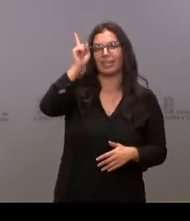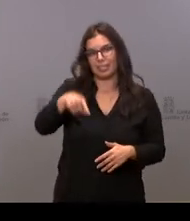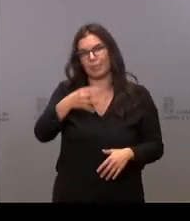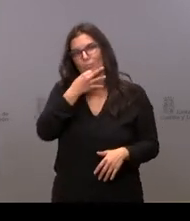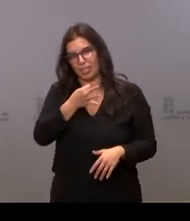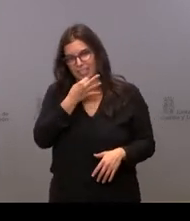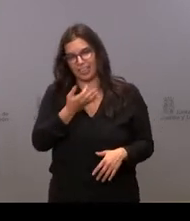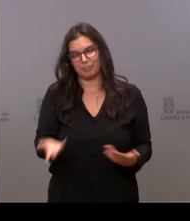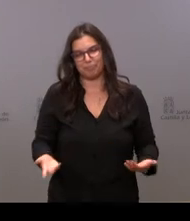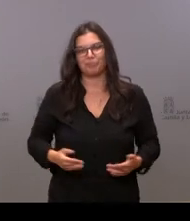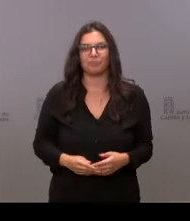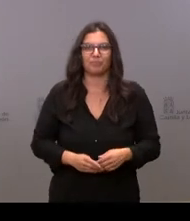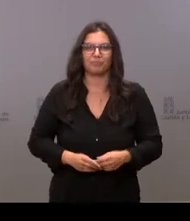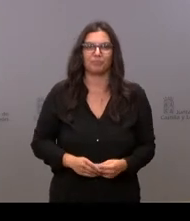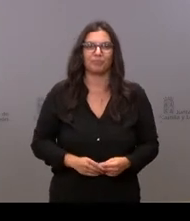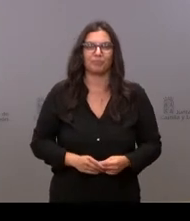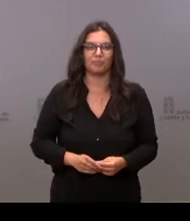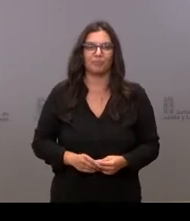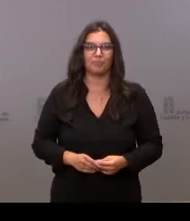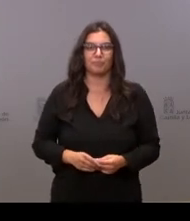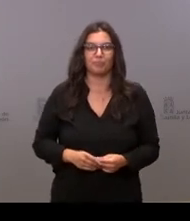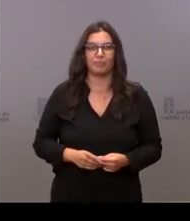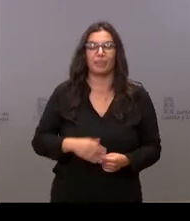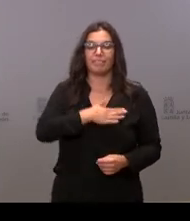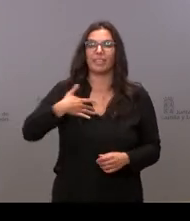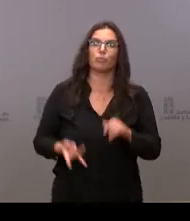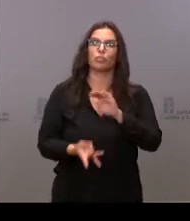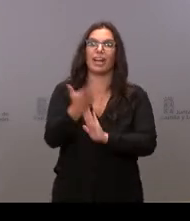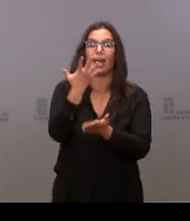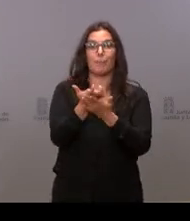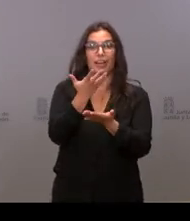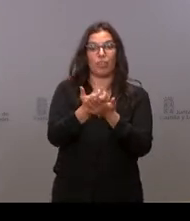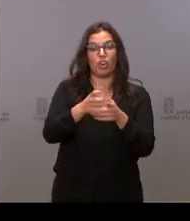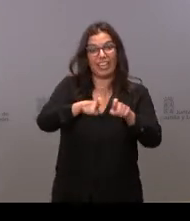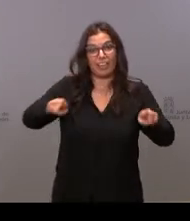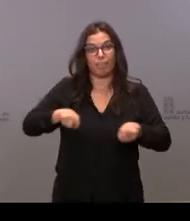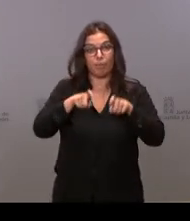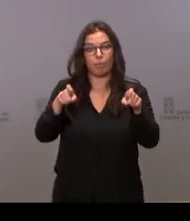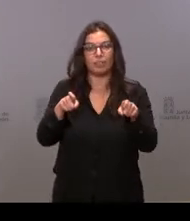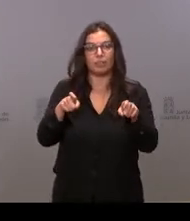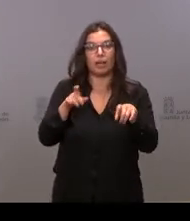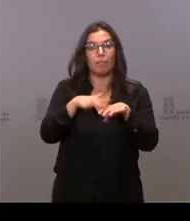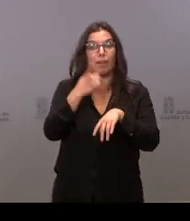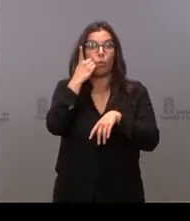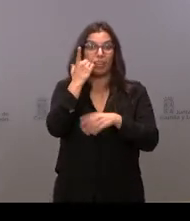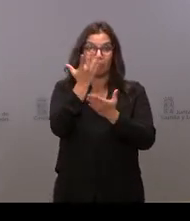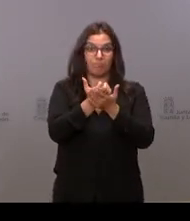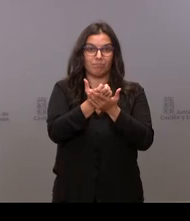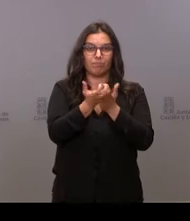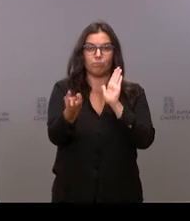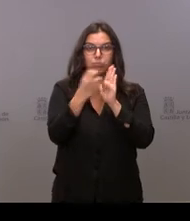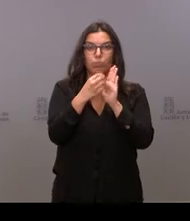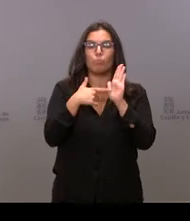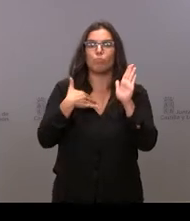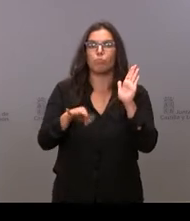también por la tarde. Vamos a crear aplicaciones informáticas para teléfonos móviles y poder